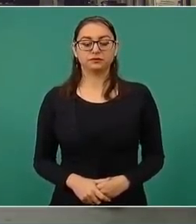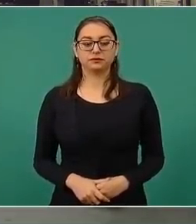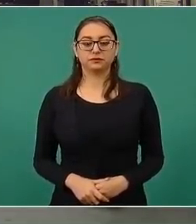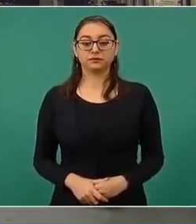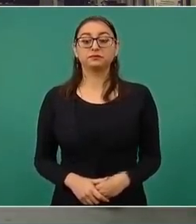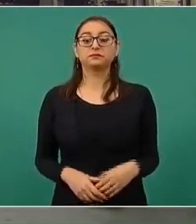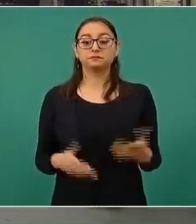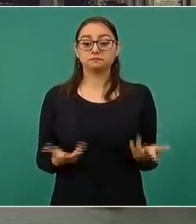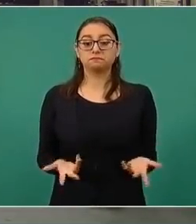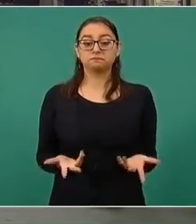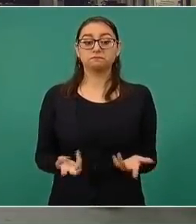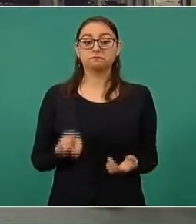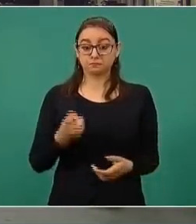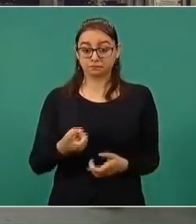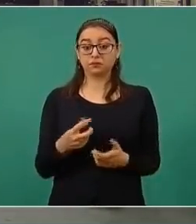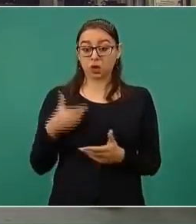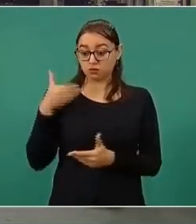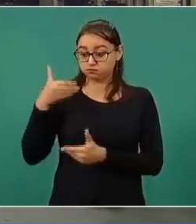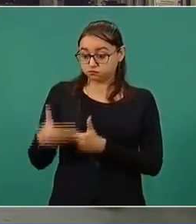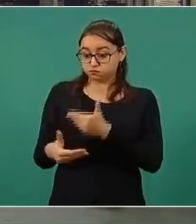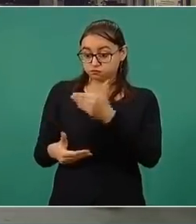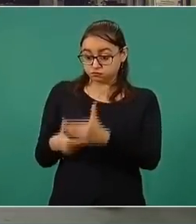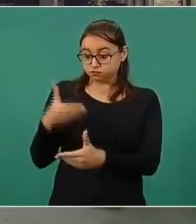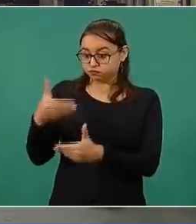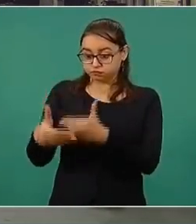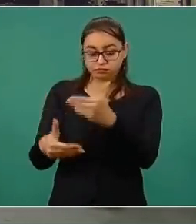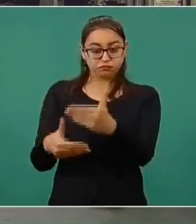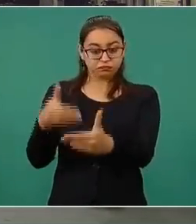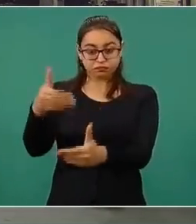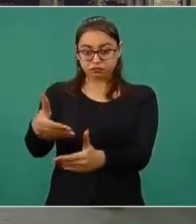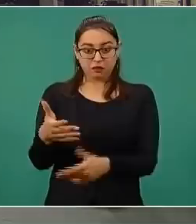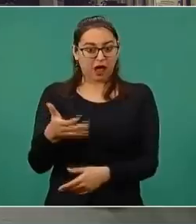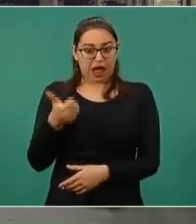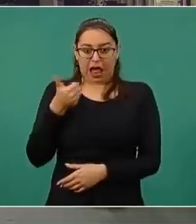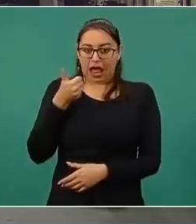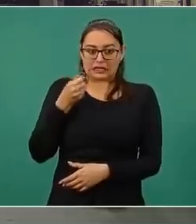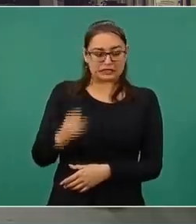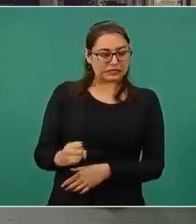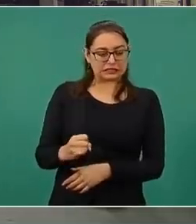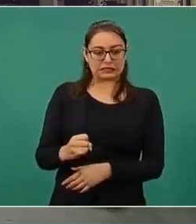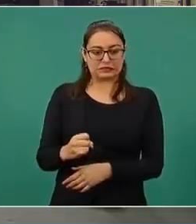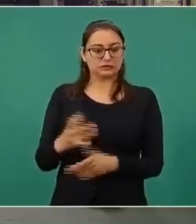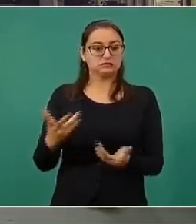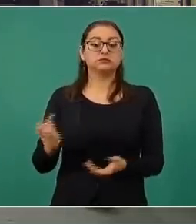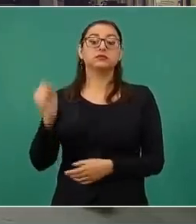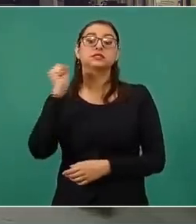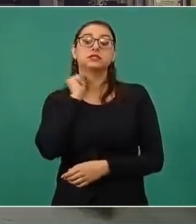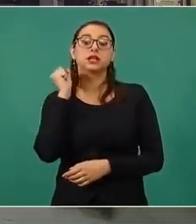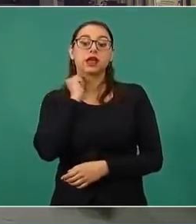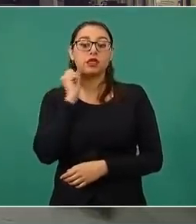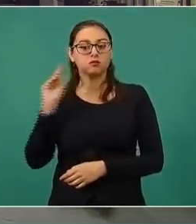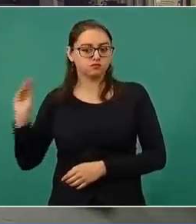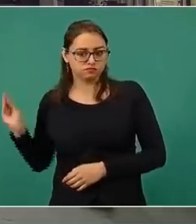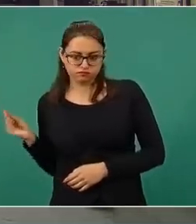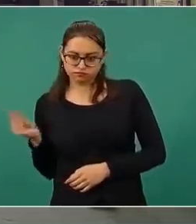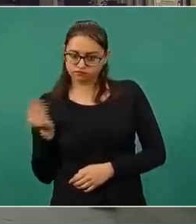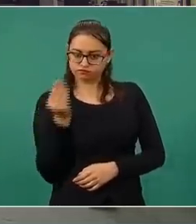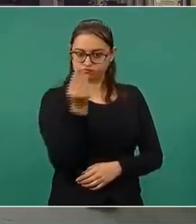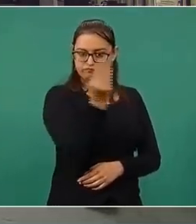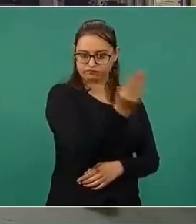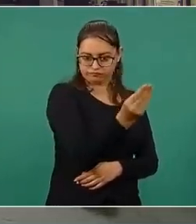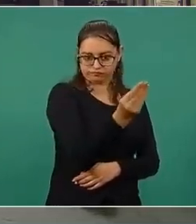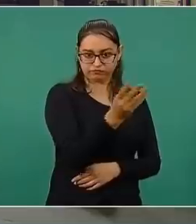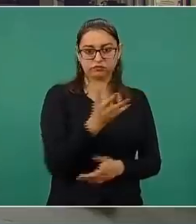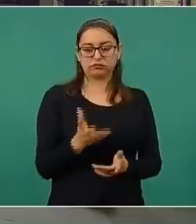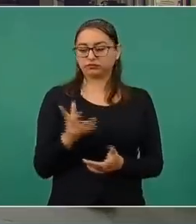pues este procedimiento siempre se envía al Senado cuando ya